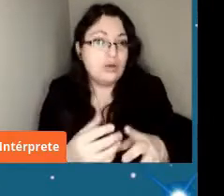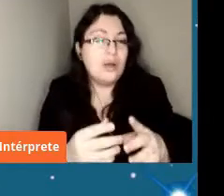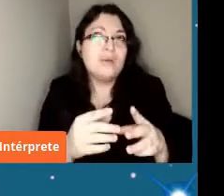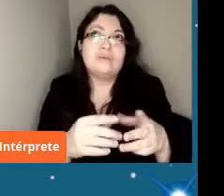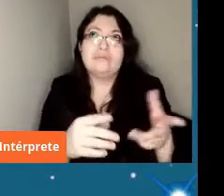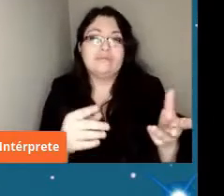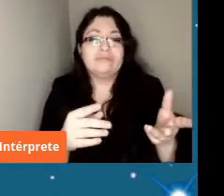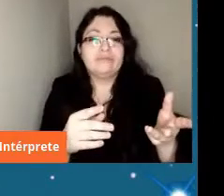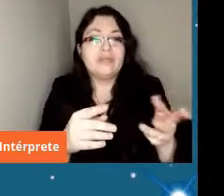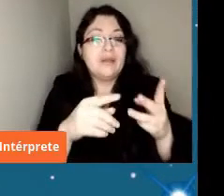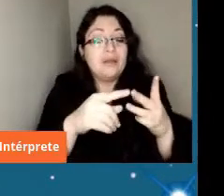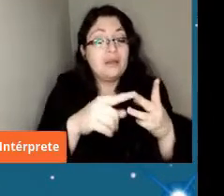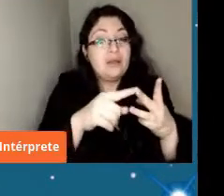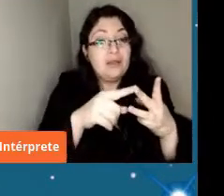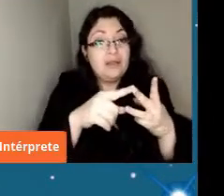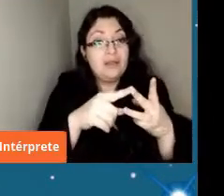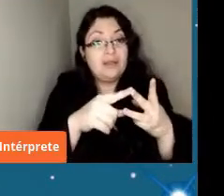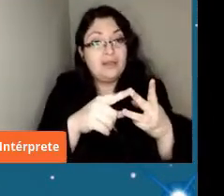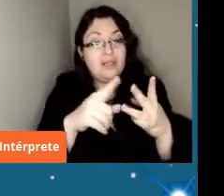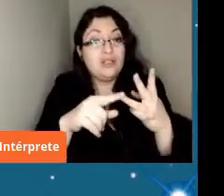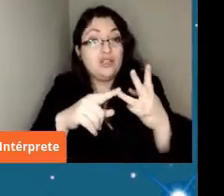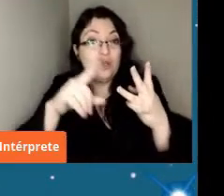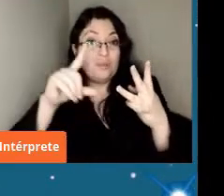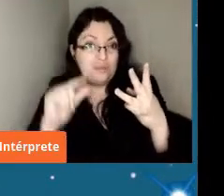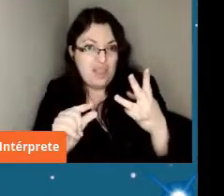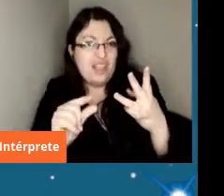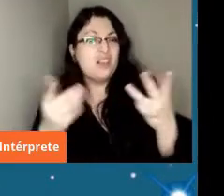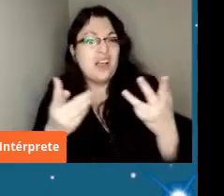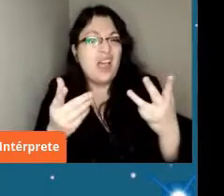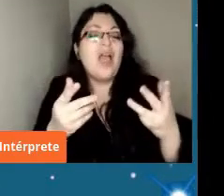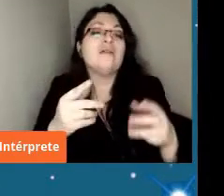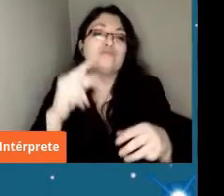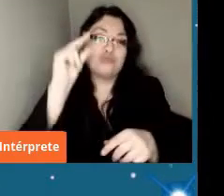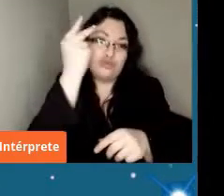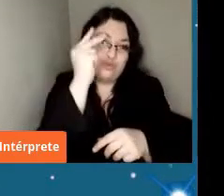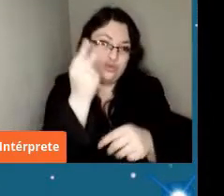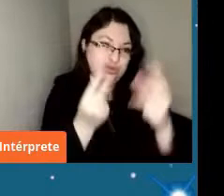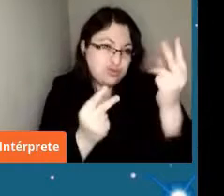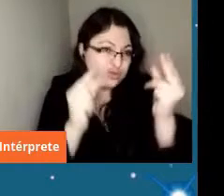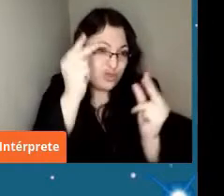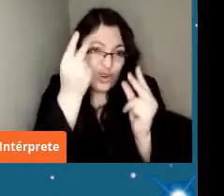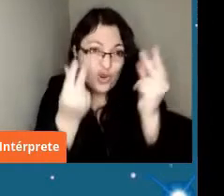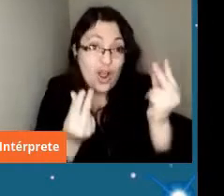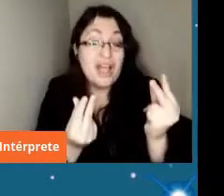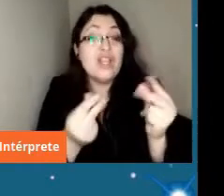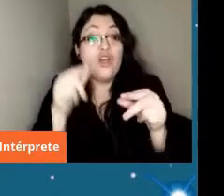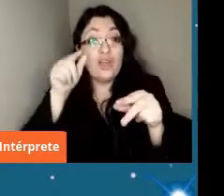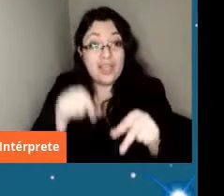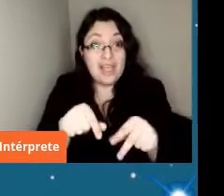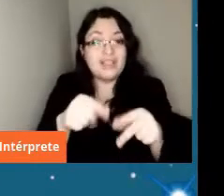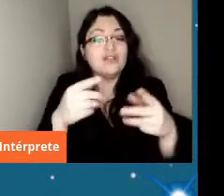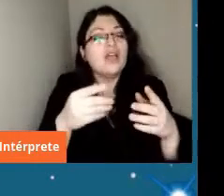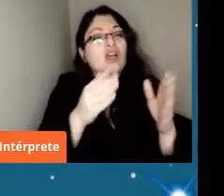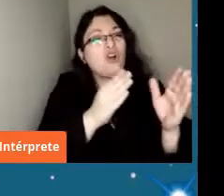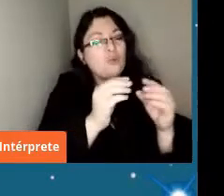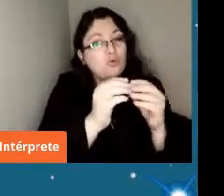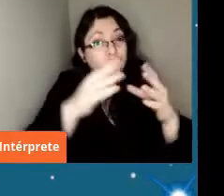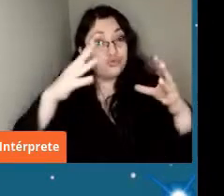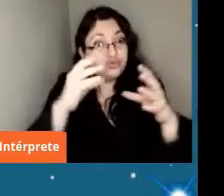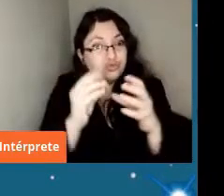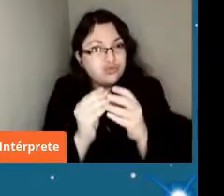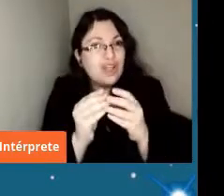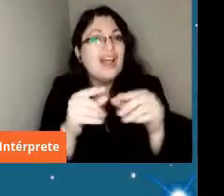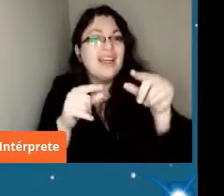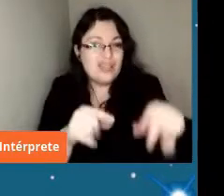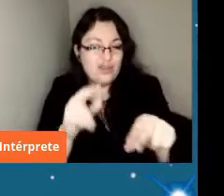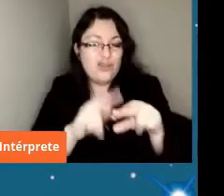que los meteoroides y mucho menos que el polvo los asteroides y con eso esos tamaños de partículas son los que generan entonces